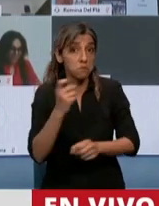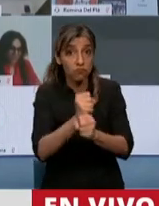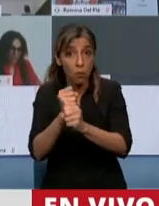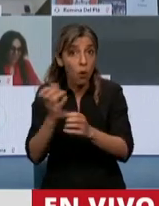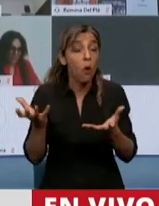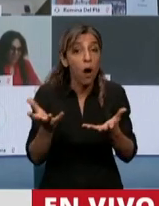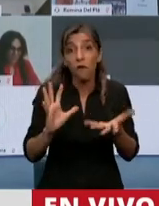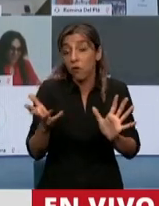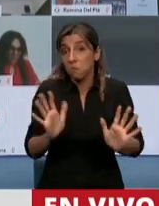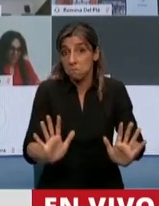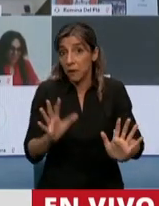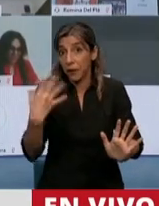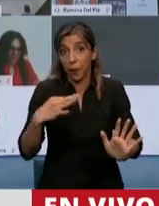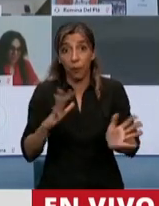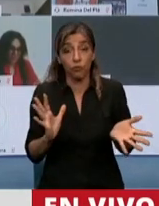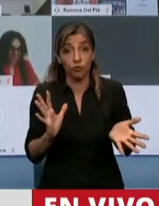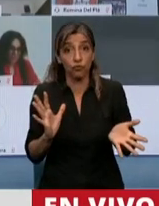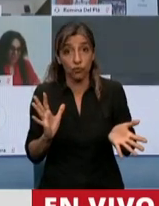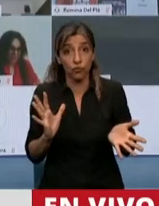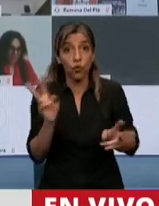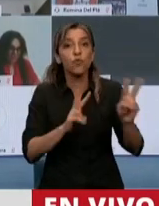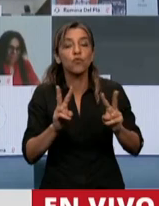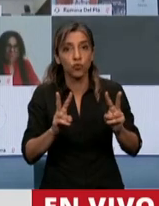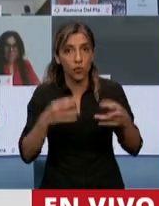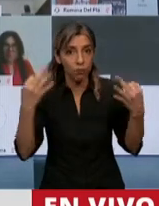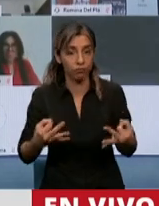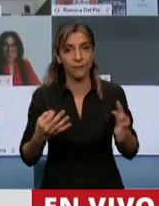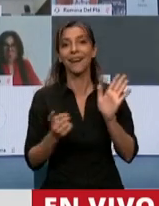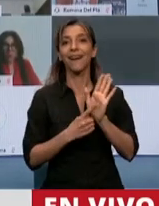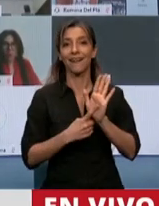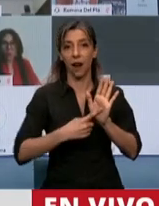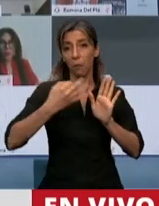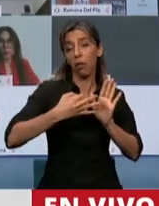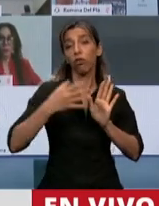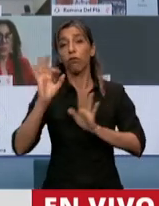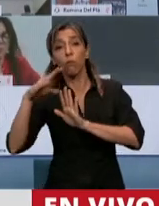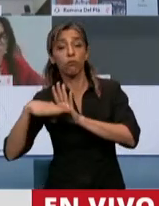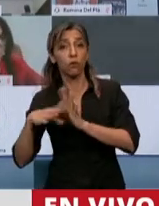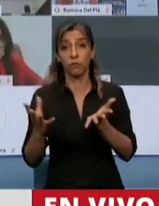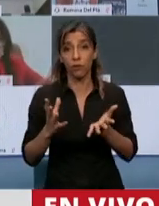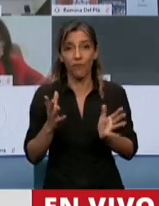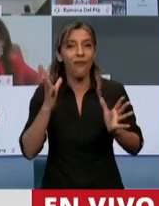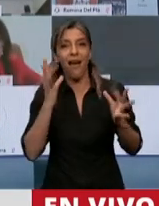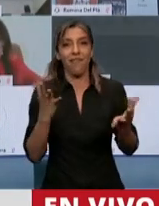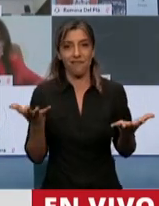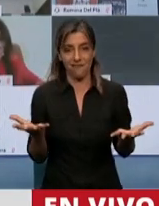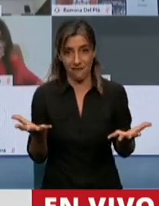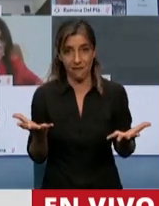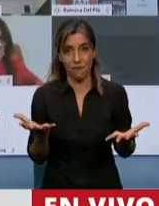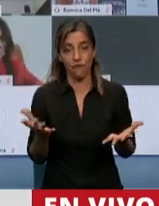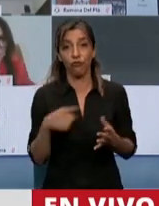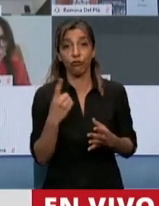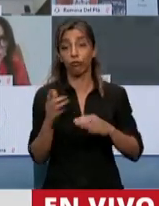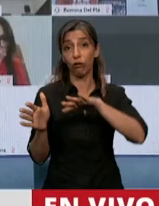Y termino enfatizando una vez más la importancia de las reglas. Si dejamos las reglas de lado, entonces